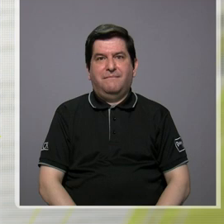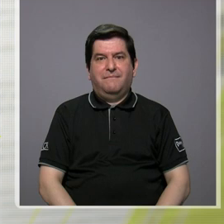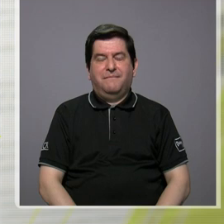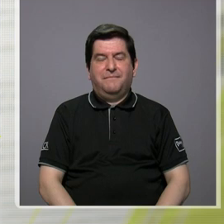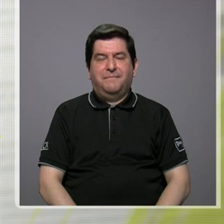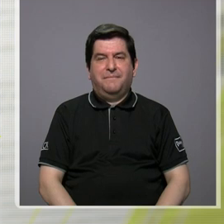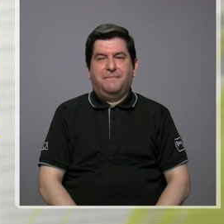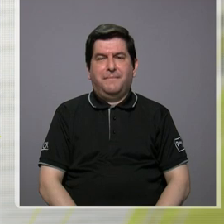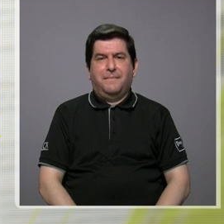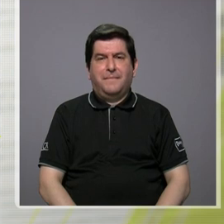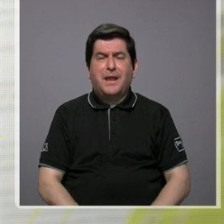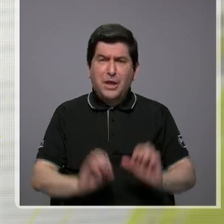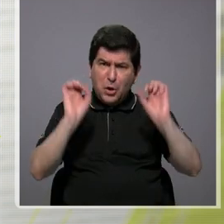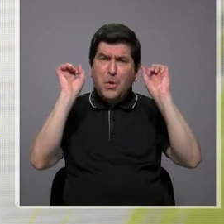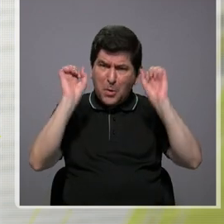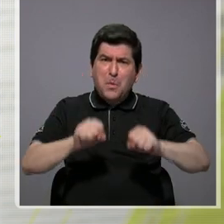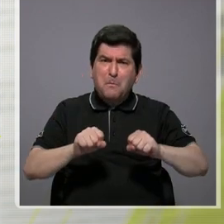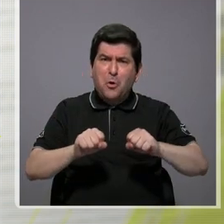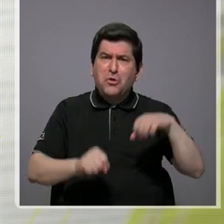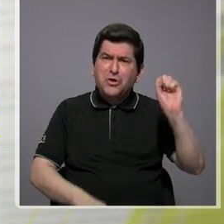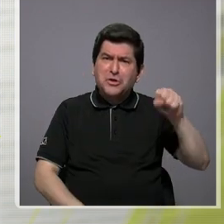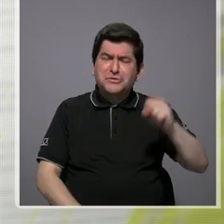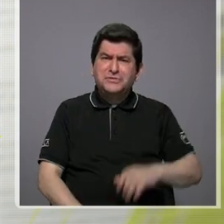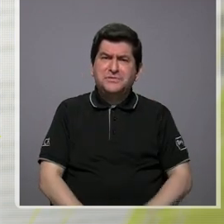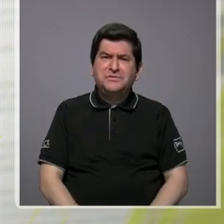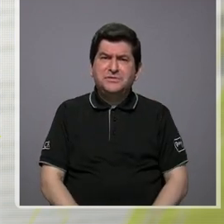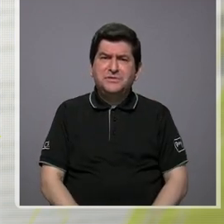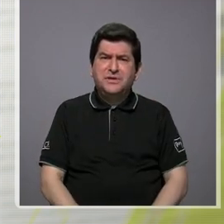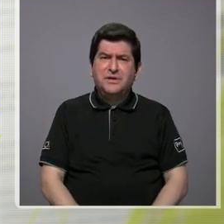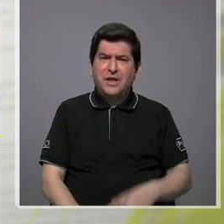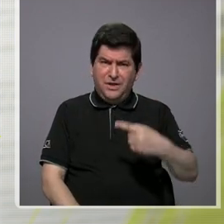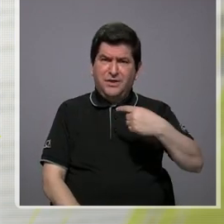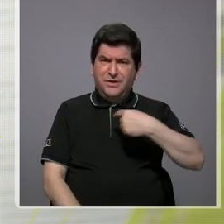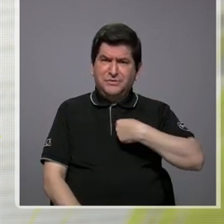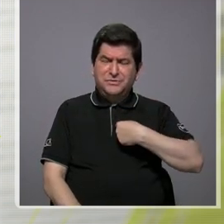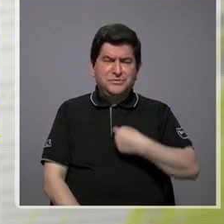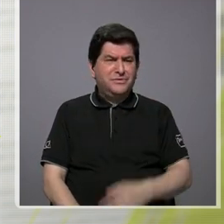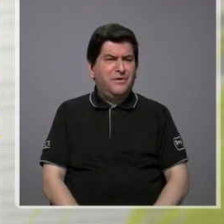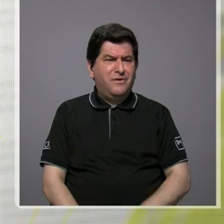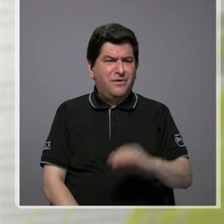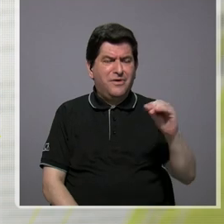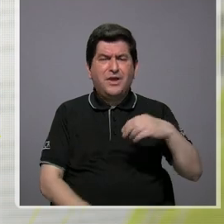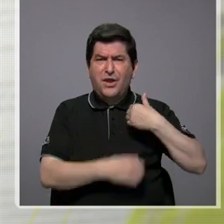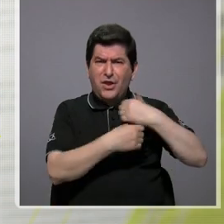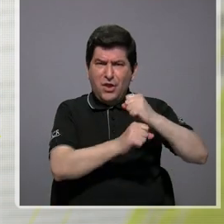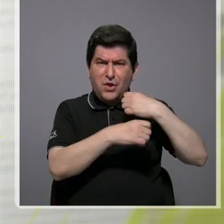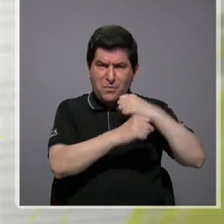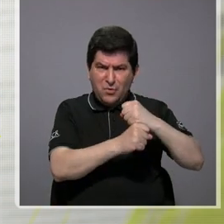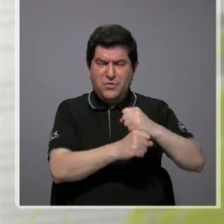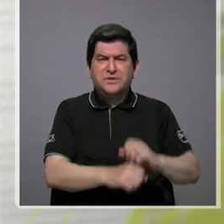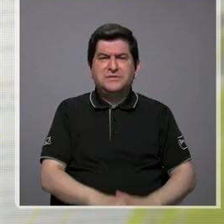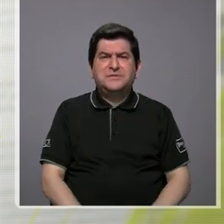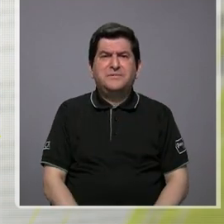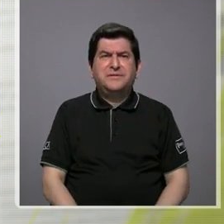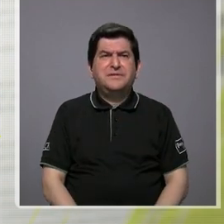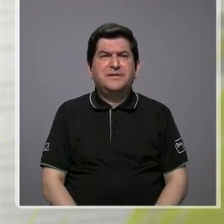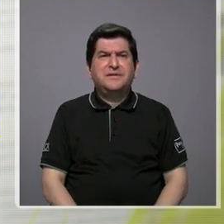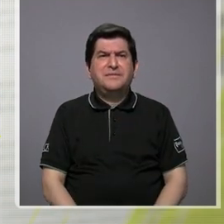Y sí se puede. Yo lo pude y bueno, la municipalidad de